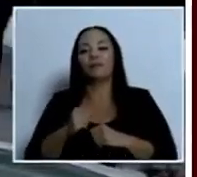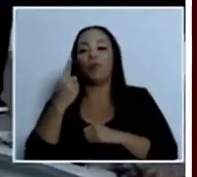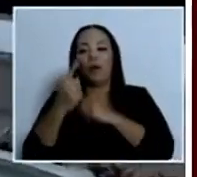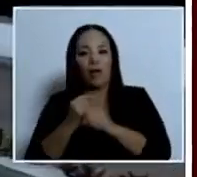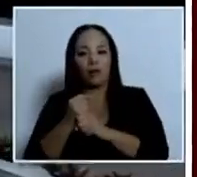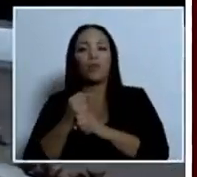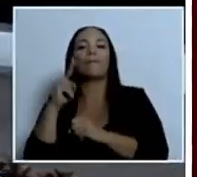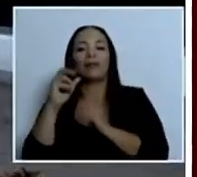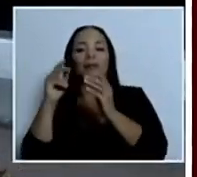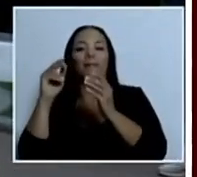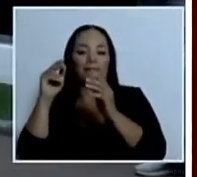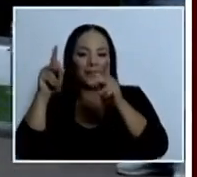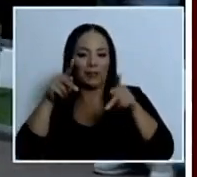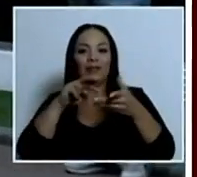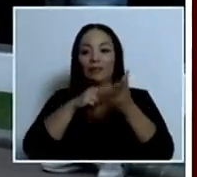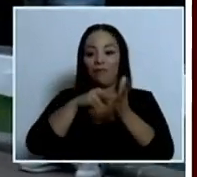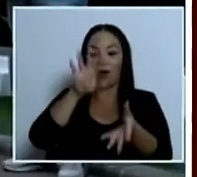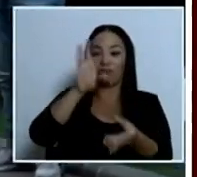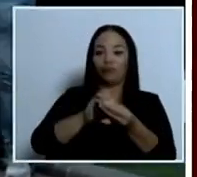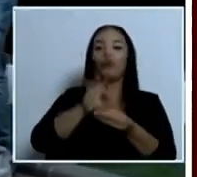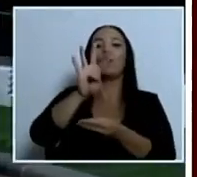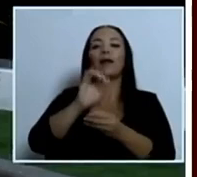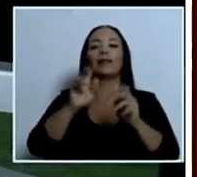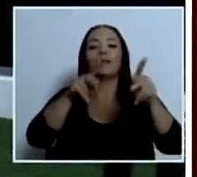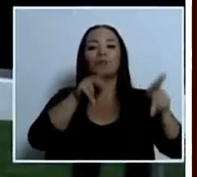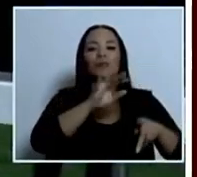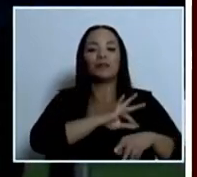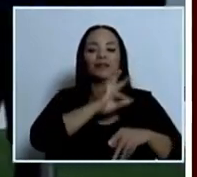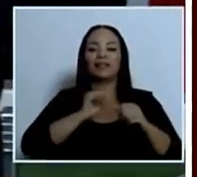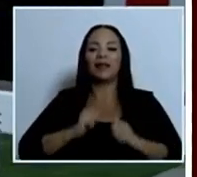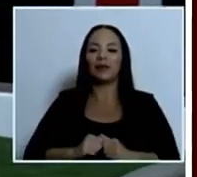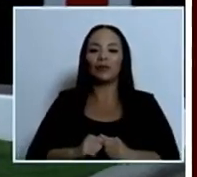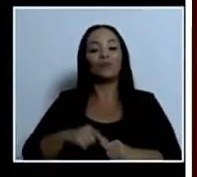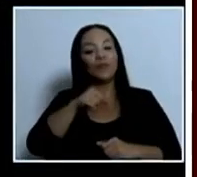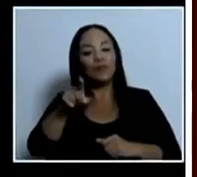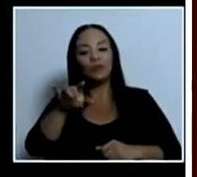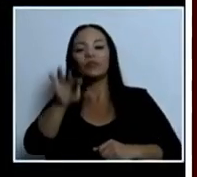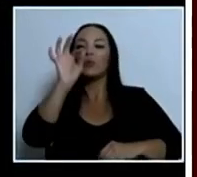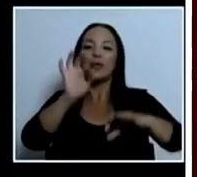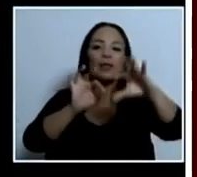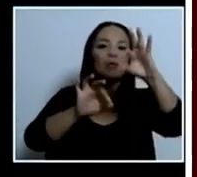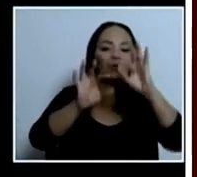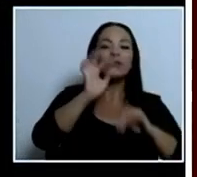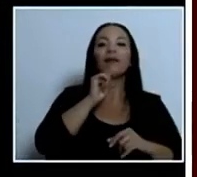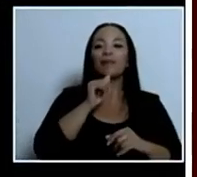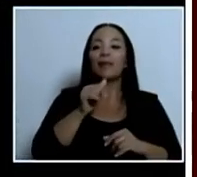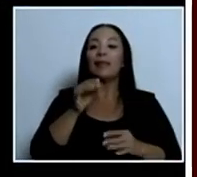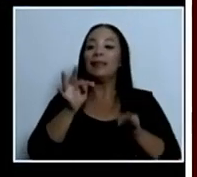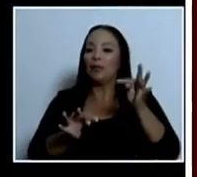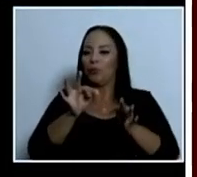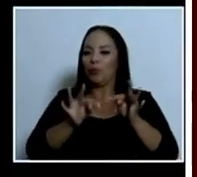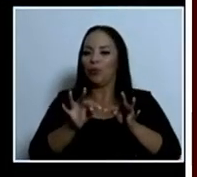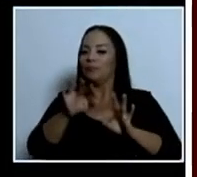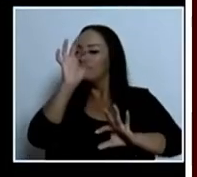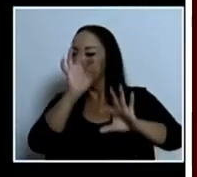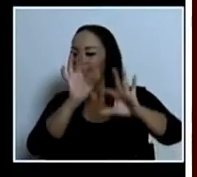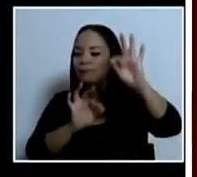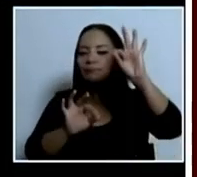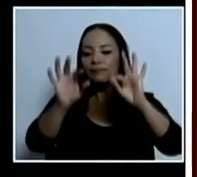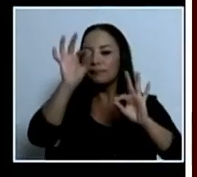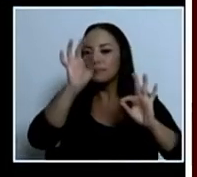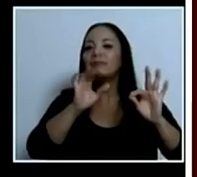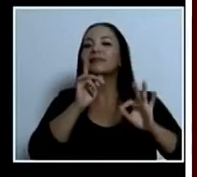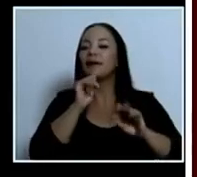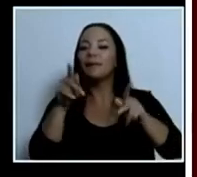de 40 beneficiarios, quienes serán escogidos mediante un tribunal después de haber sido seleccionados